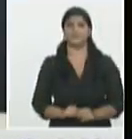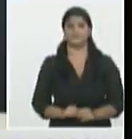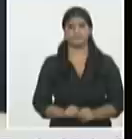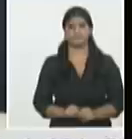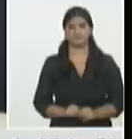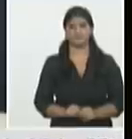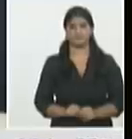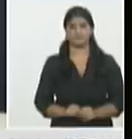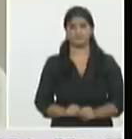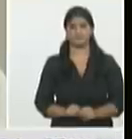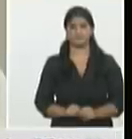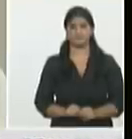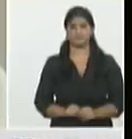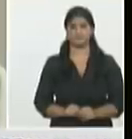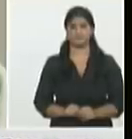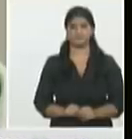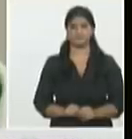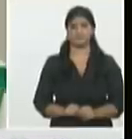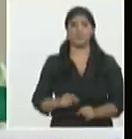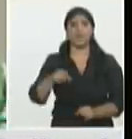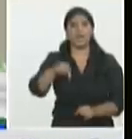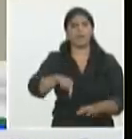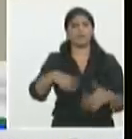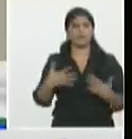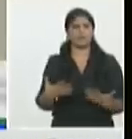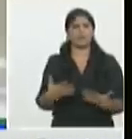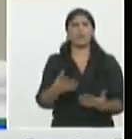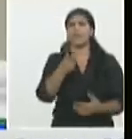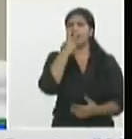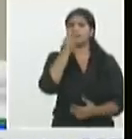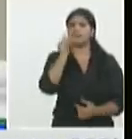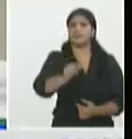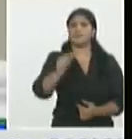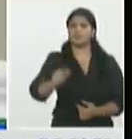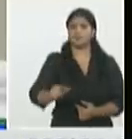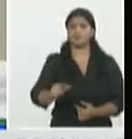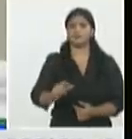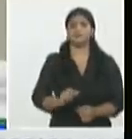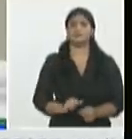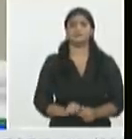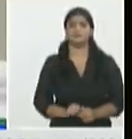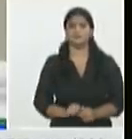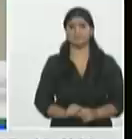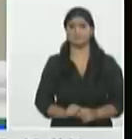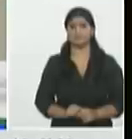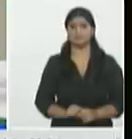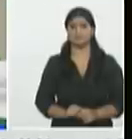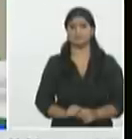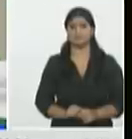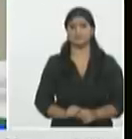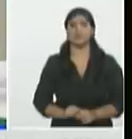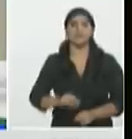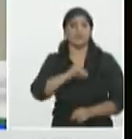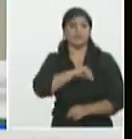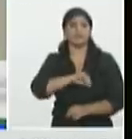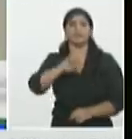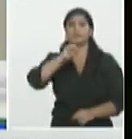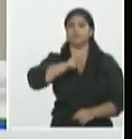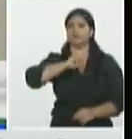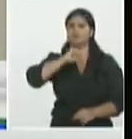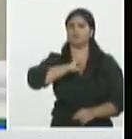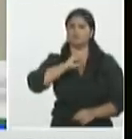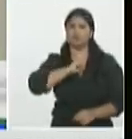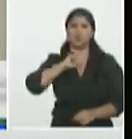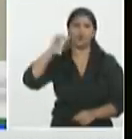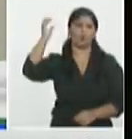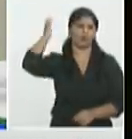estos momentos lo que tenemos en el CD es una consulta que atienda a los pacientes con sintomatología respiratoria en esa consulta se examina a cada uno de los pacientes que llegan con dicha sintomatología